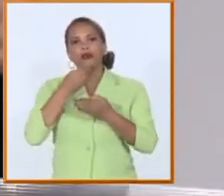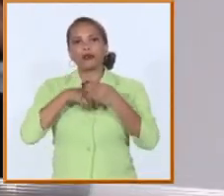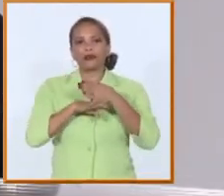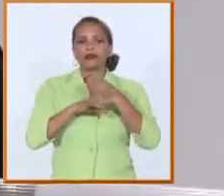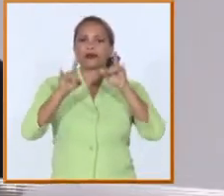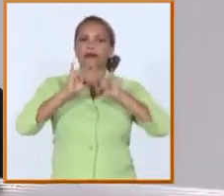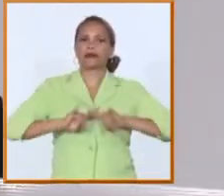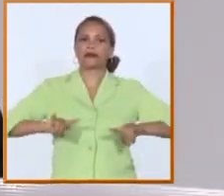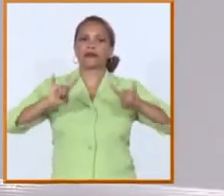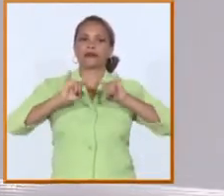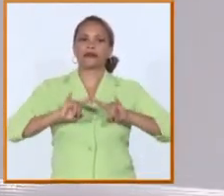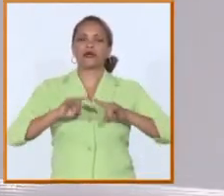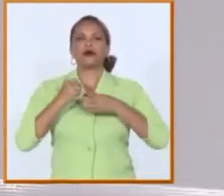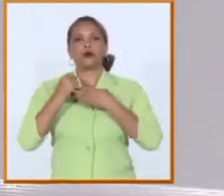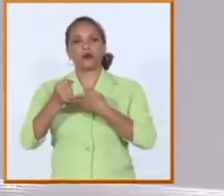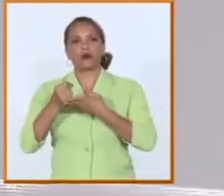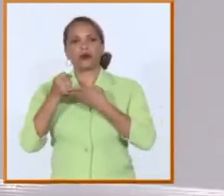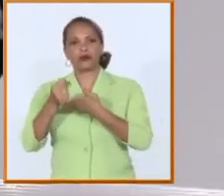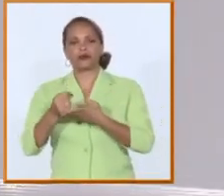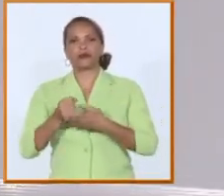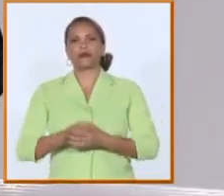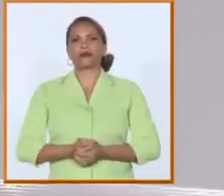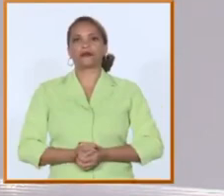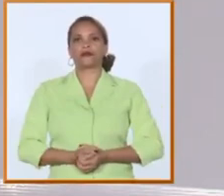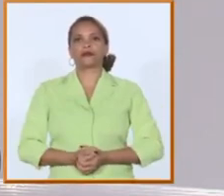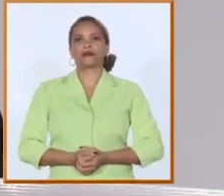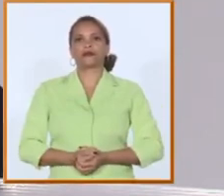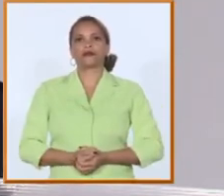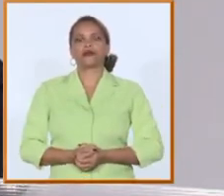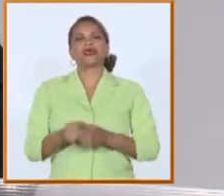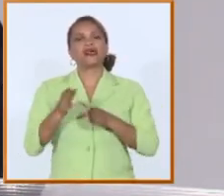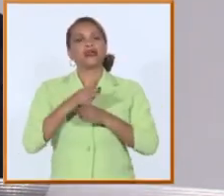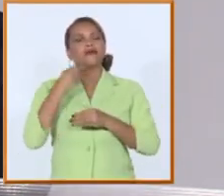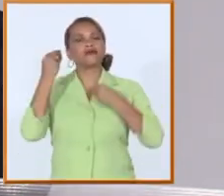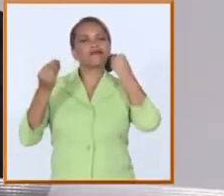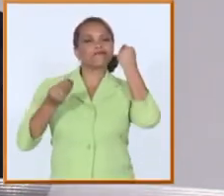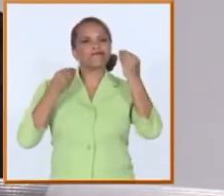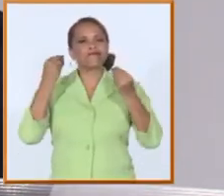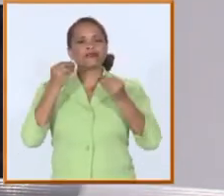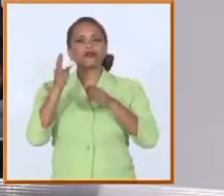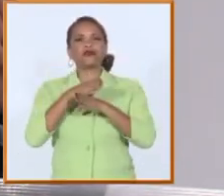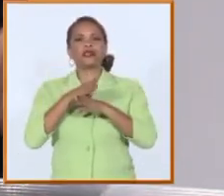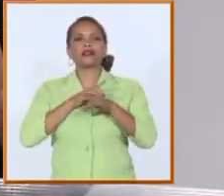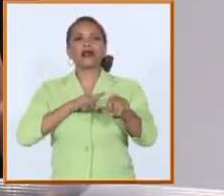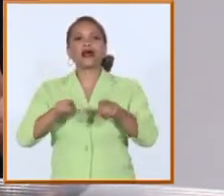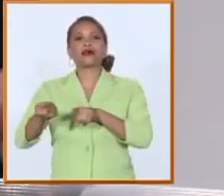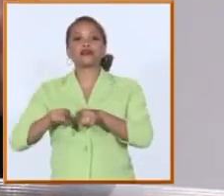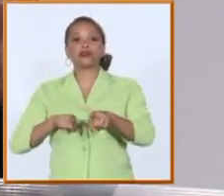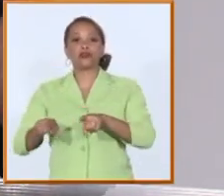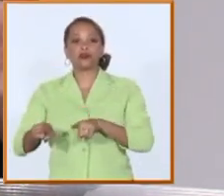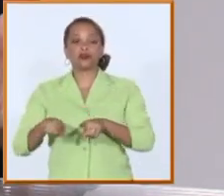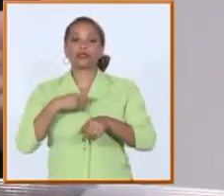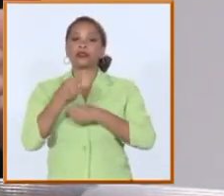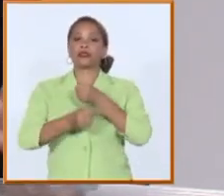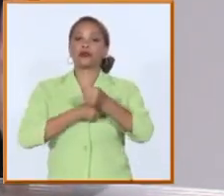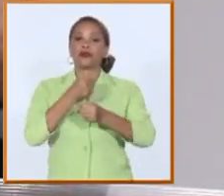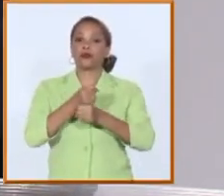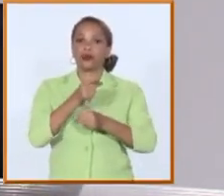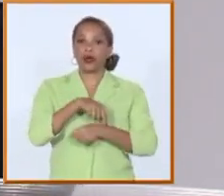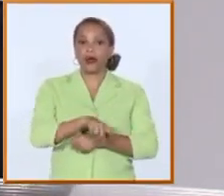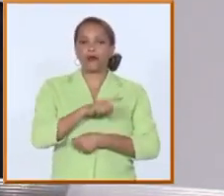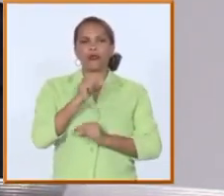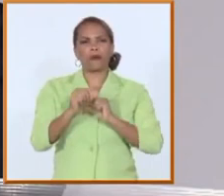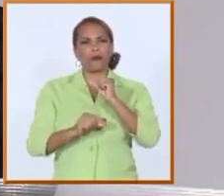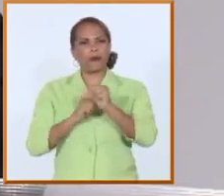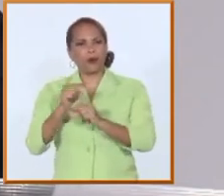derecho a una capacidad en la resistencia estudiantil o sea un grupo de acciones que están que se han utilizado todavía yo creo que poco